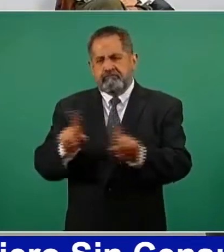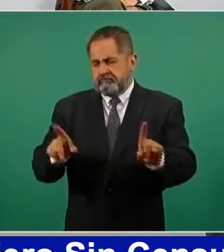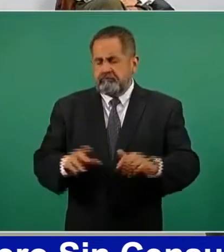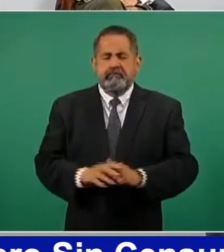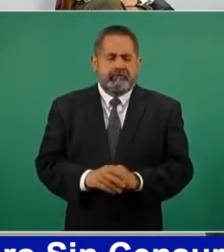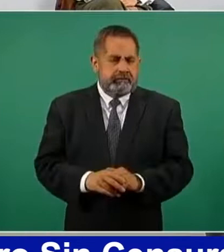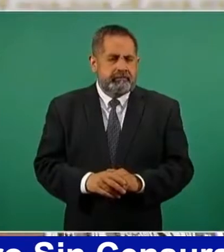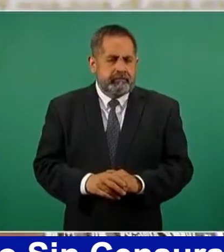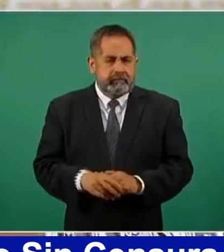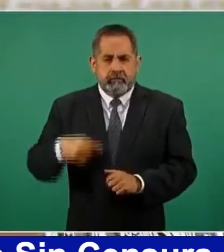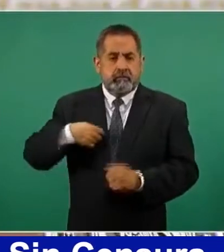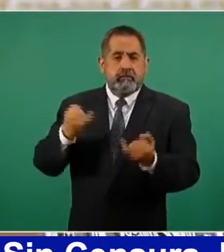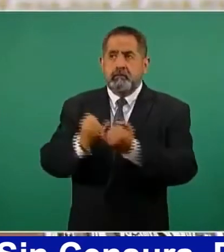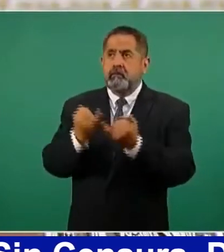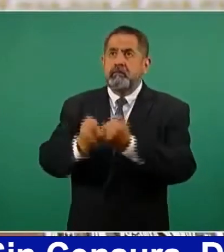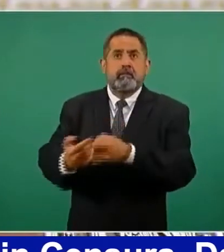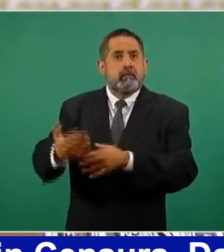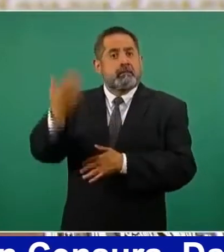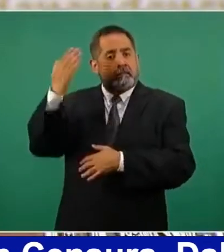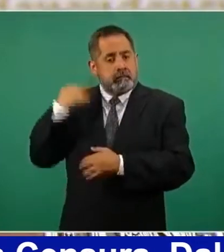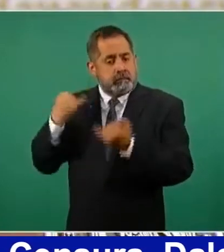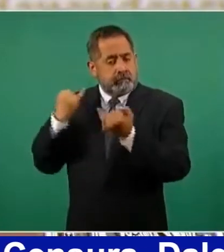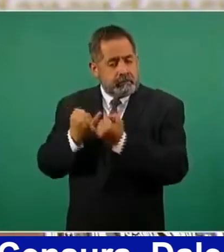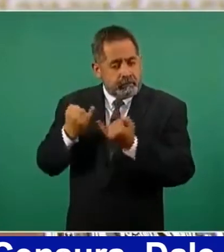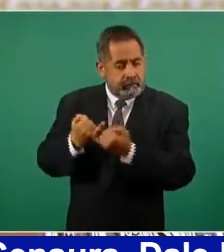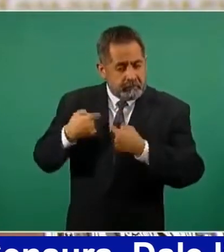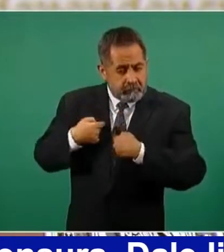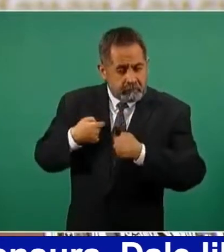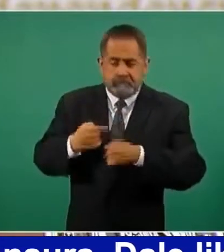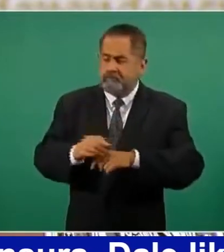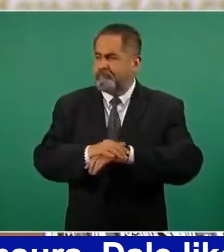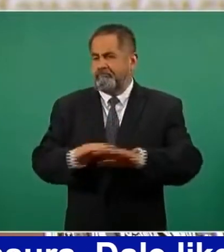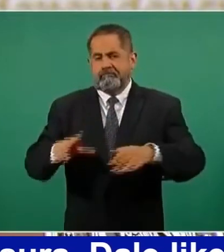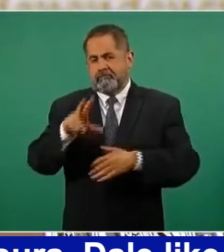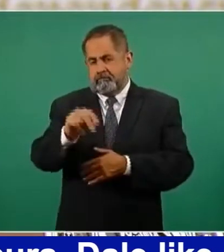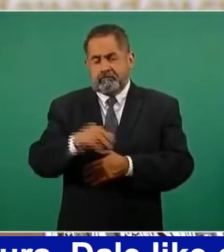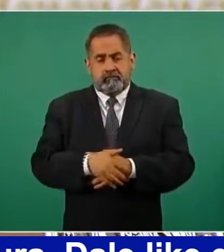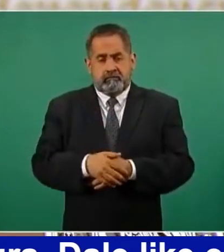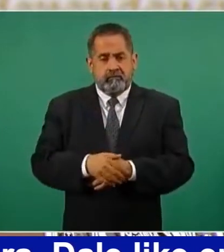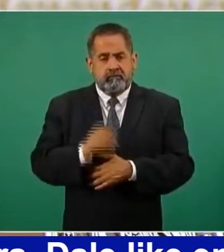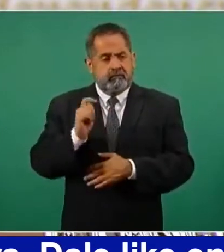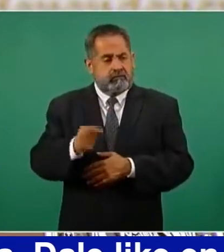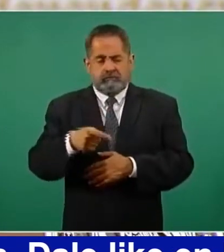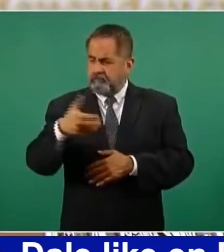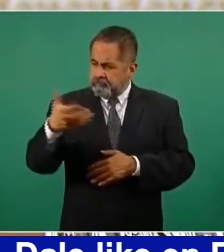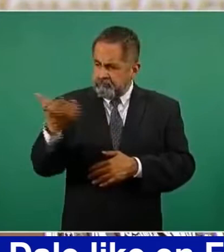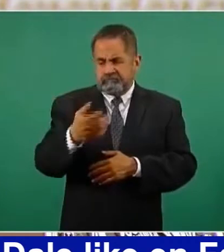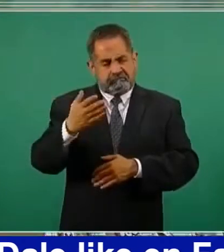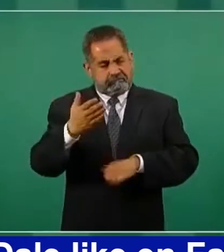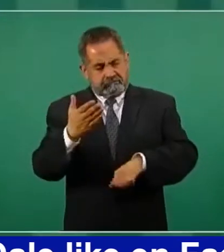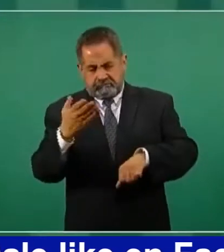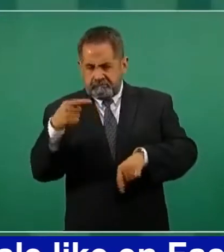No somos iguales. Entonces, que se actúe.